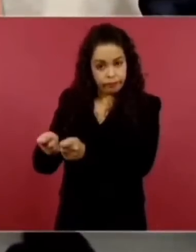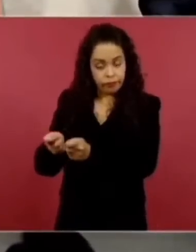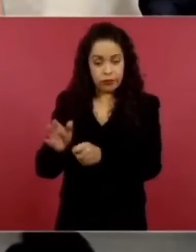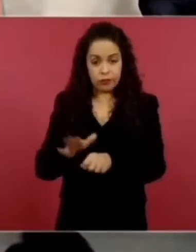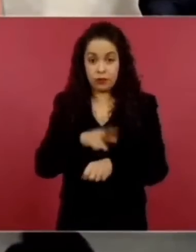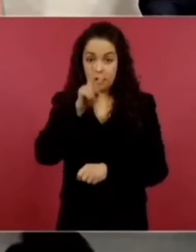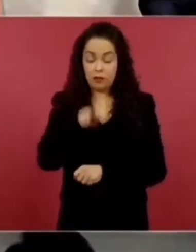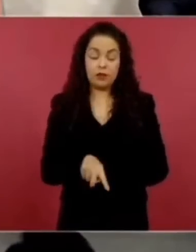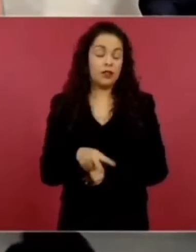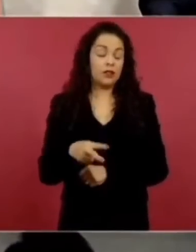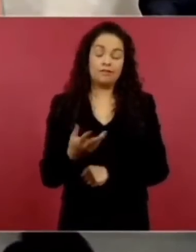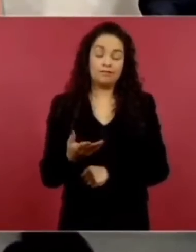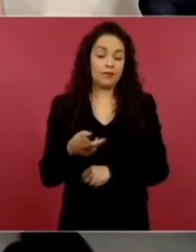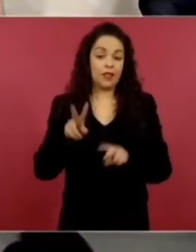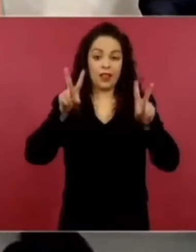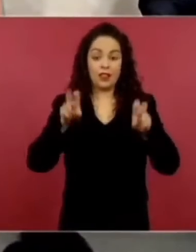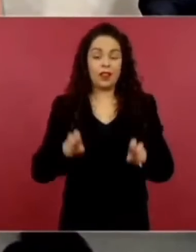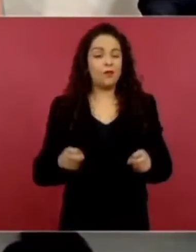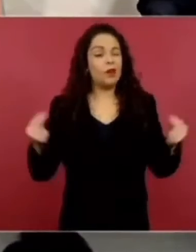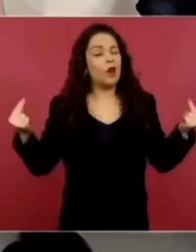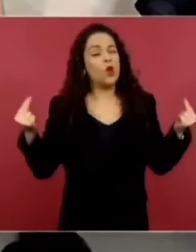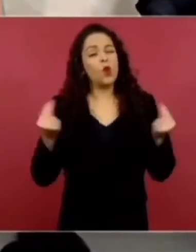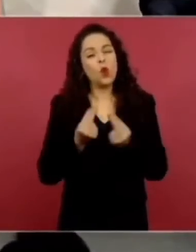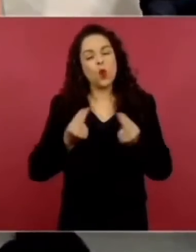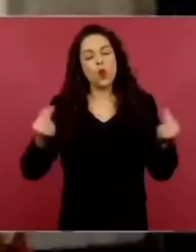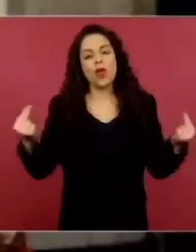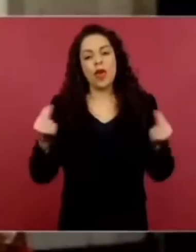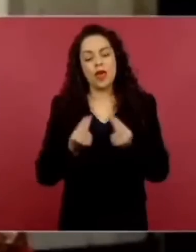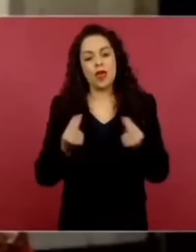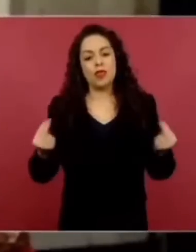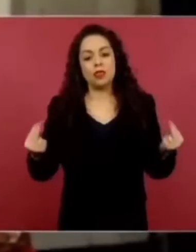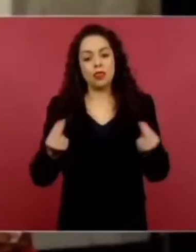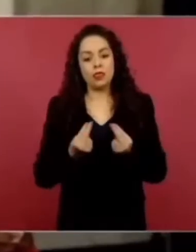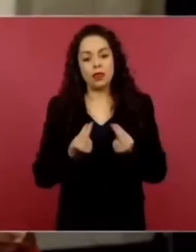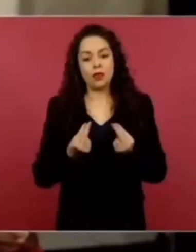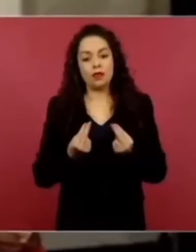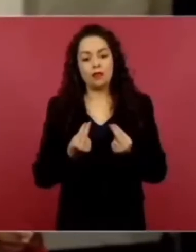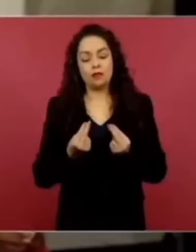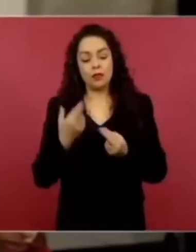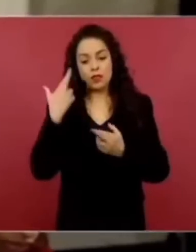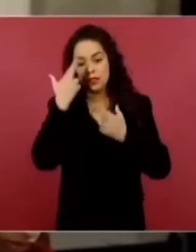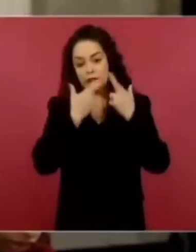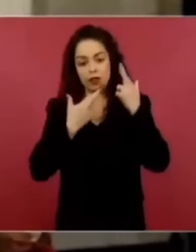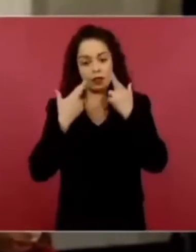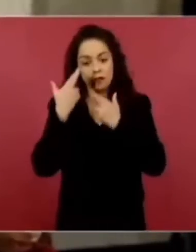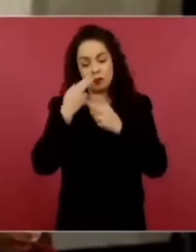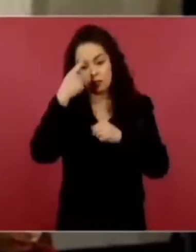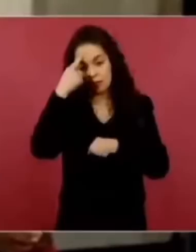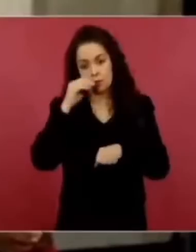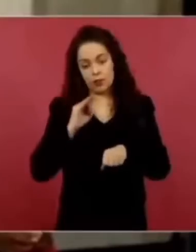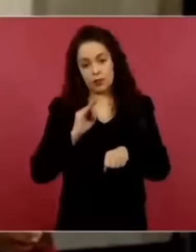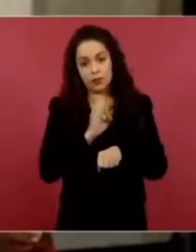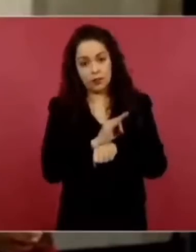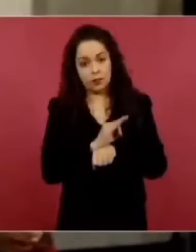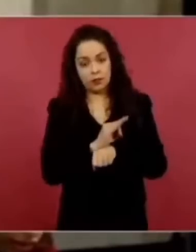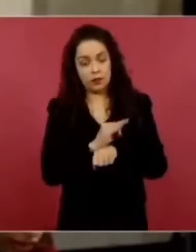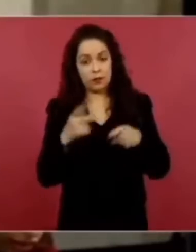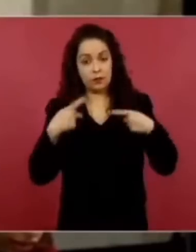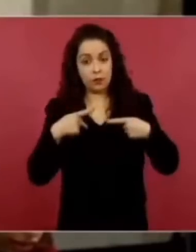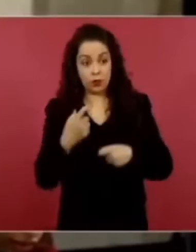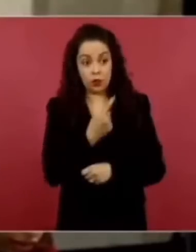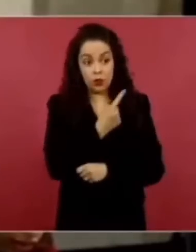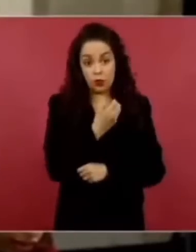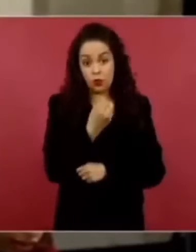urgente que haya una aplicación de medidas cautelares, ya no solamente para una persona o dos,